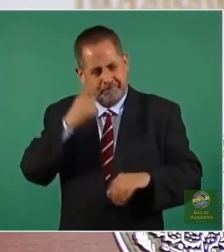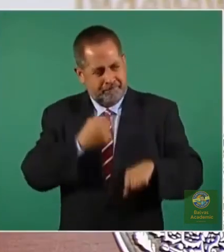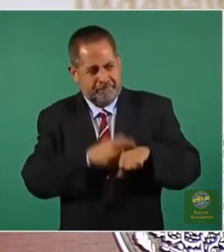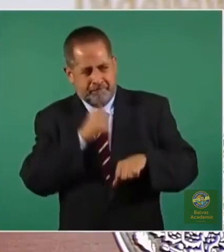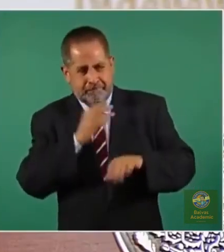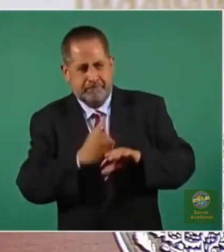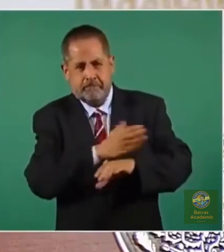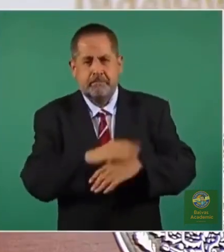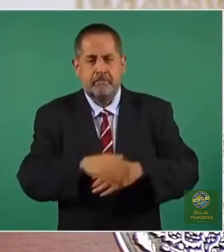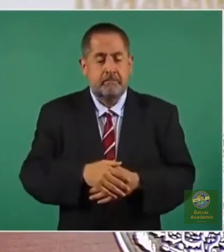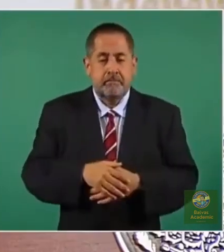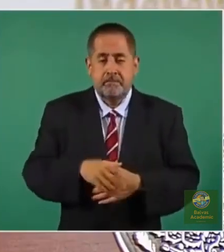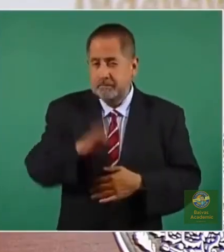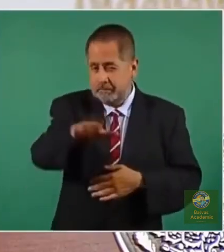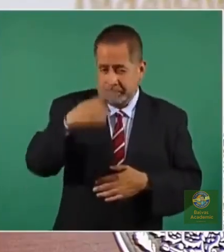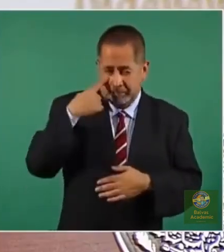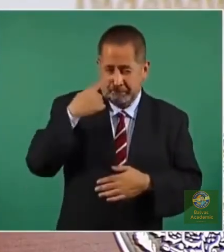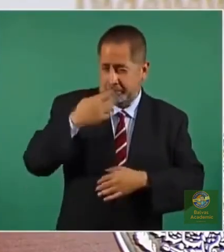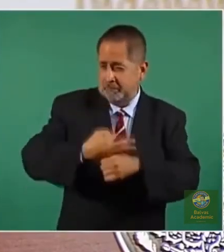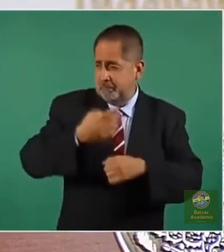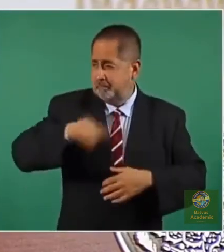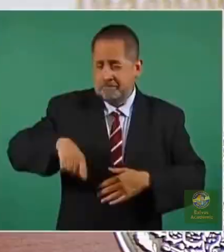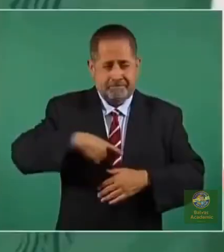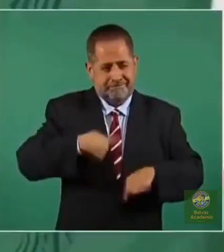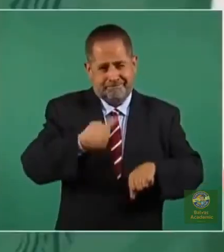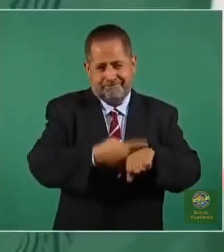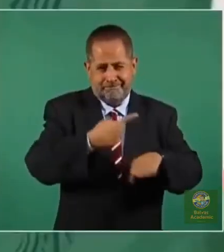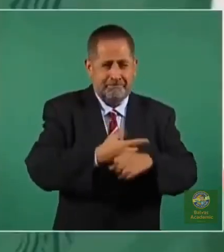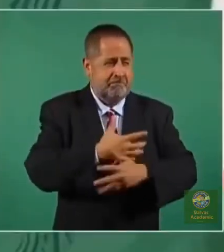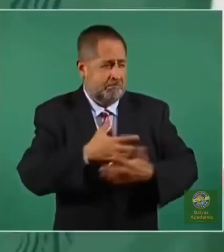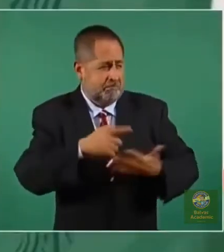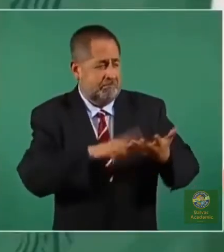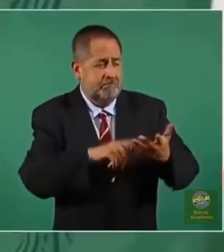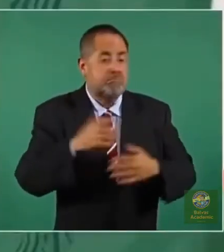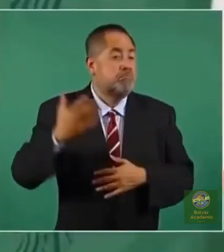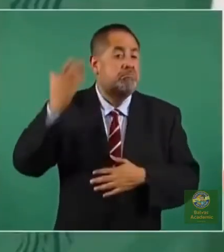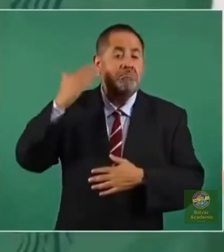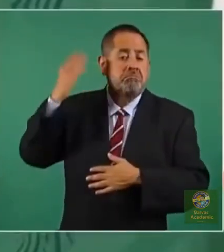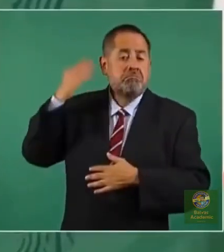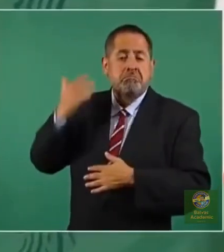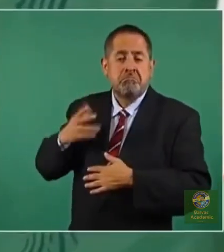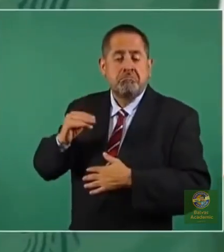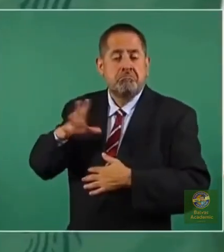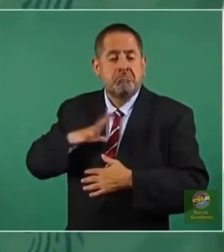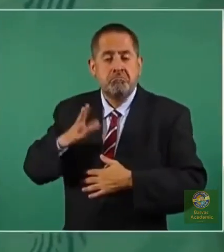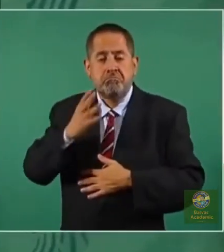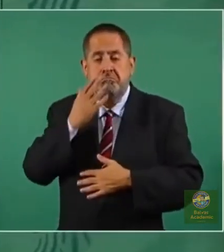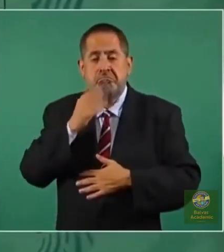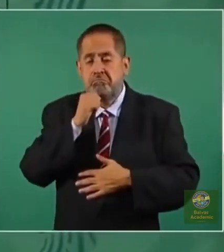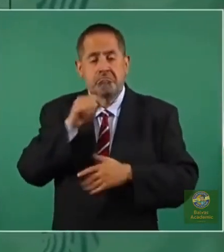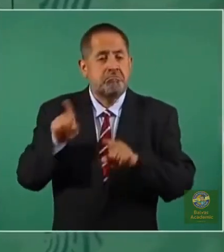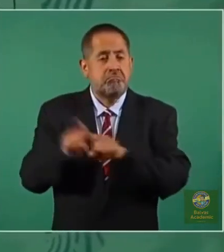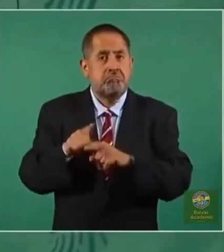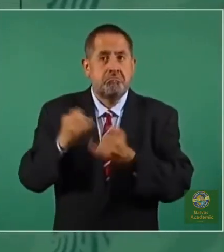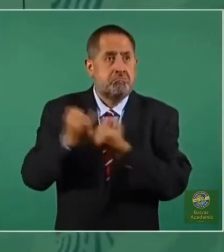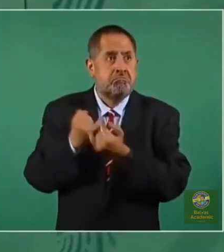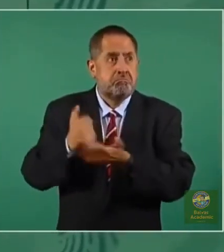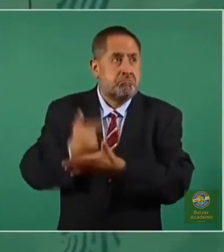Estas enfermedades de ahora no se padecían de la misma